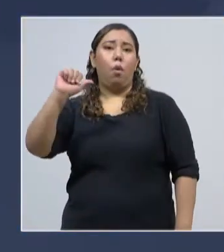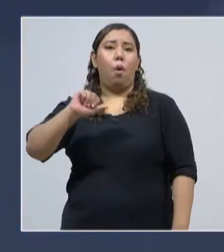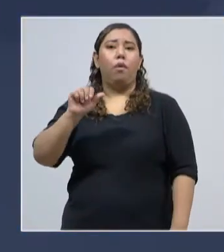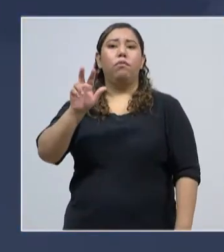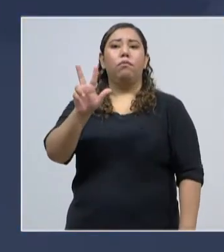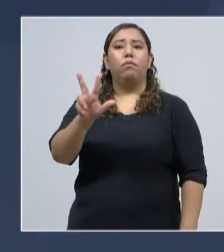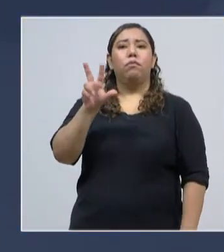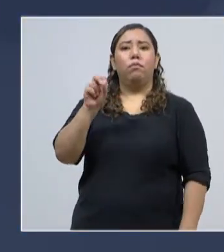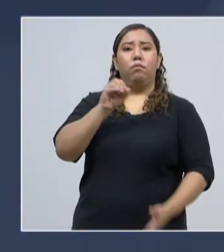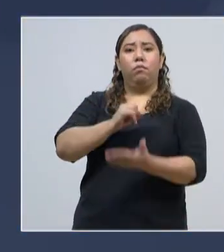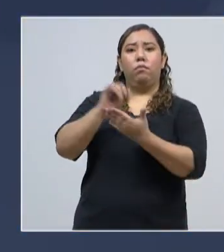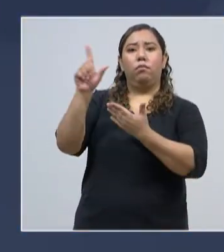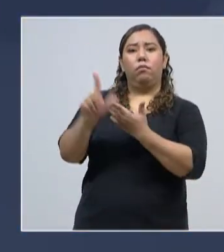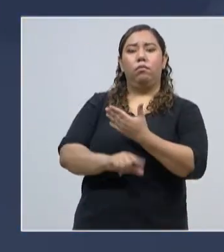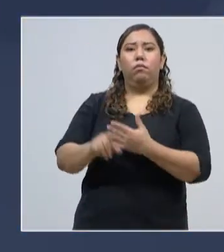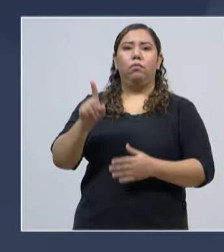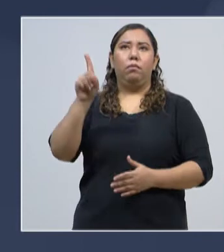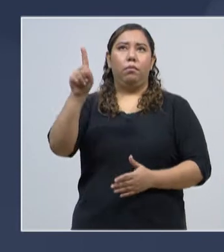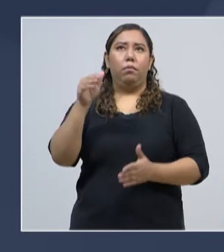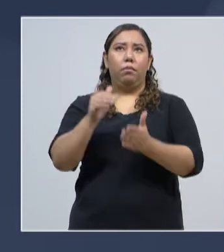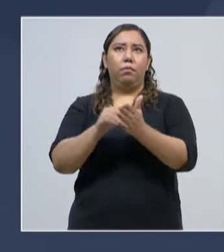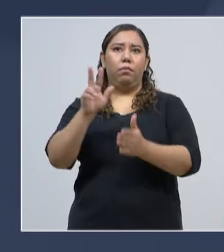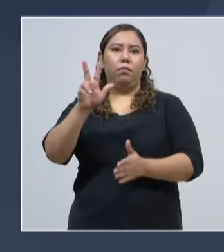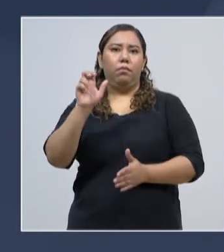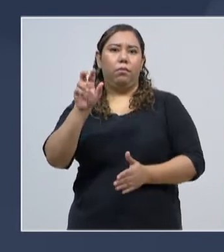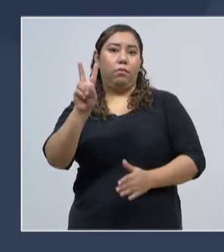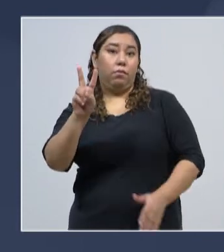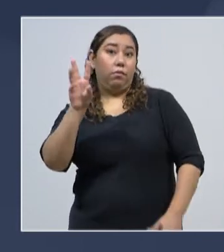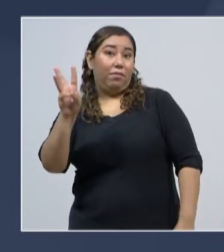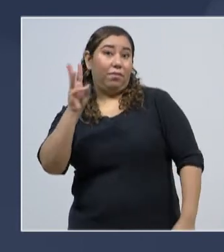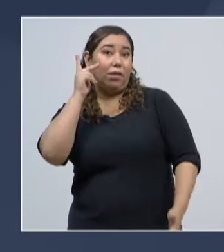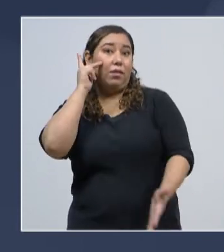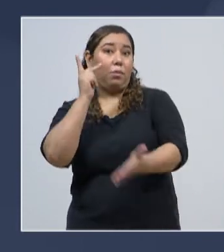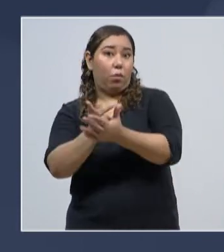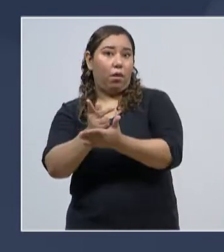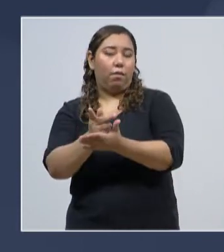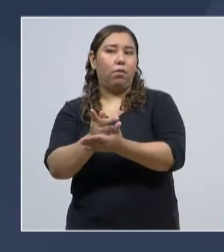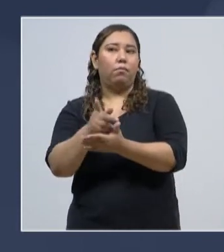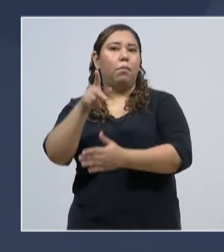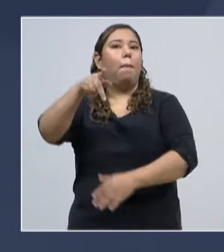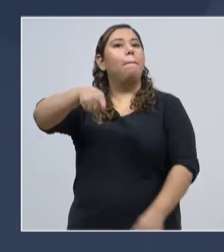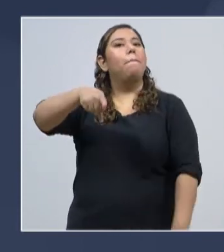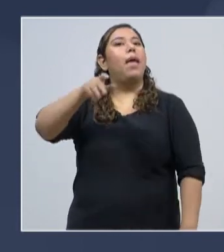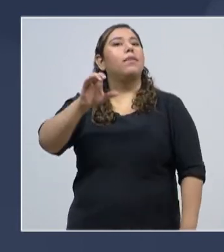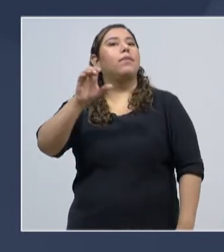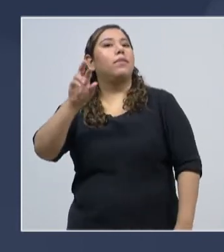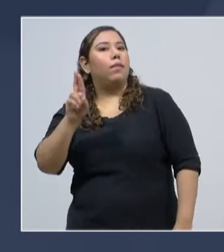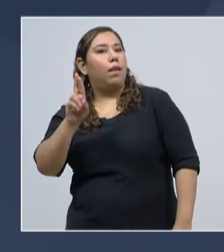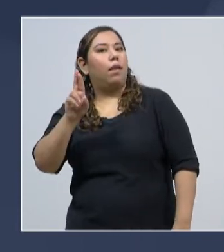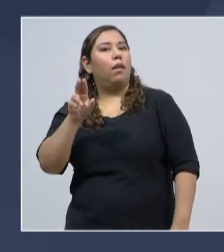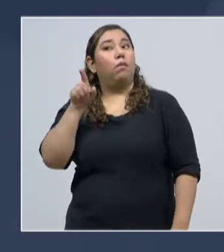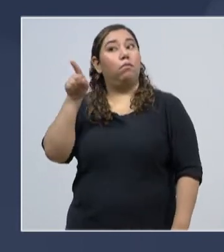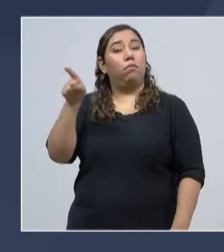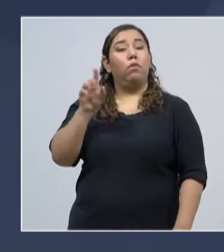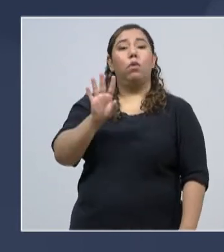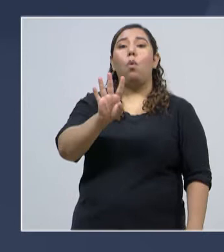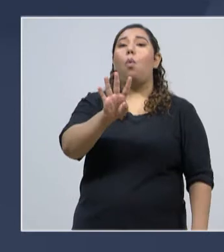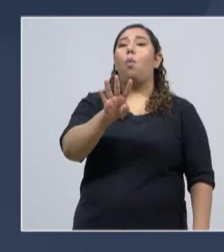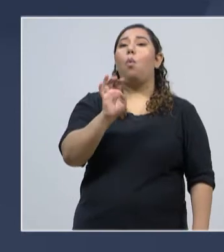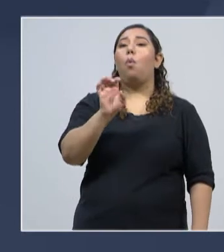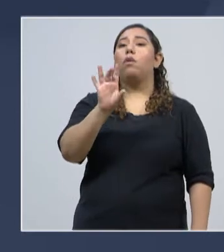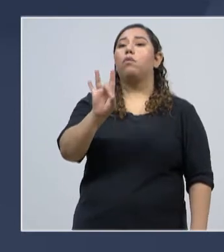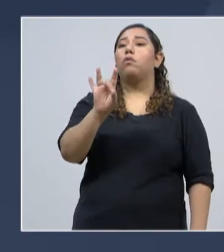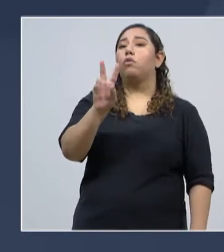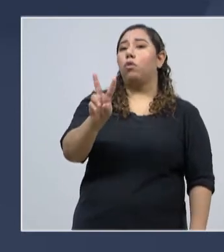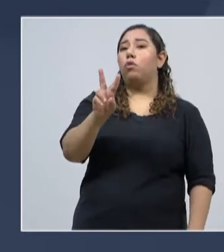Se han realizado 1,326 pruebas PCR en tiempo real, de las cuales 482